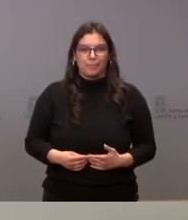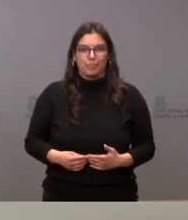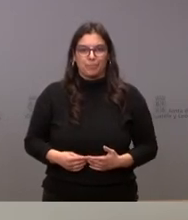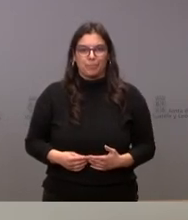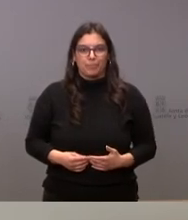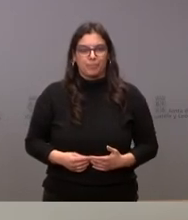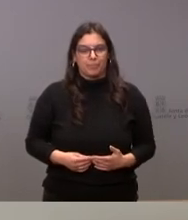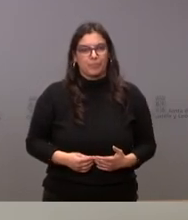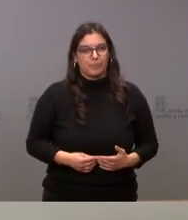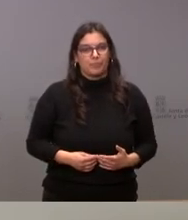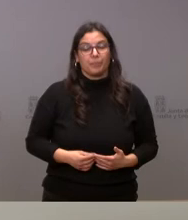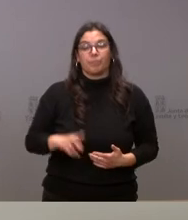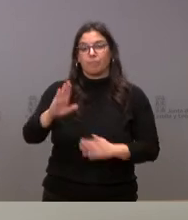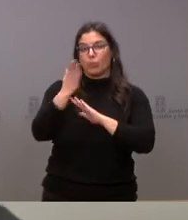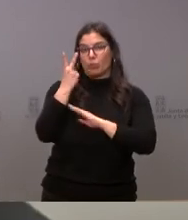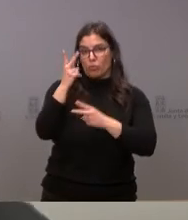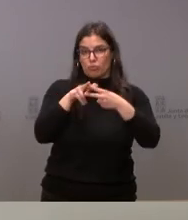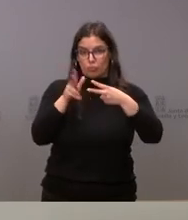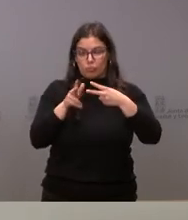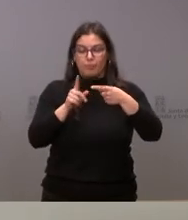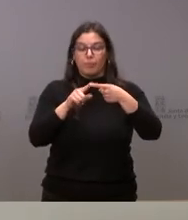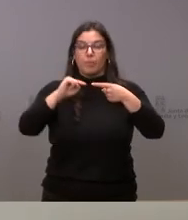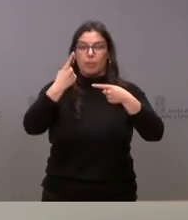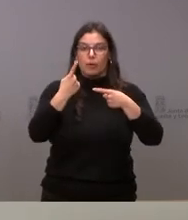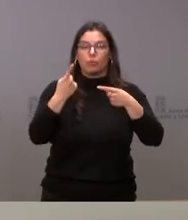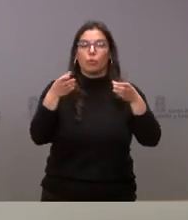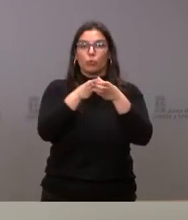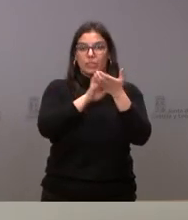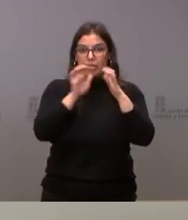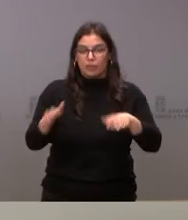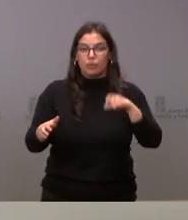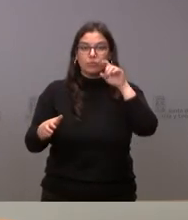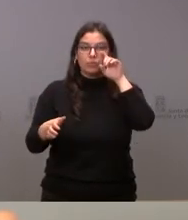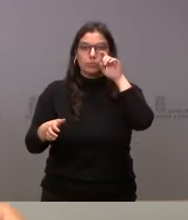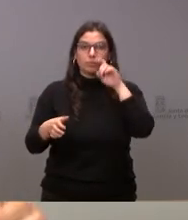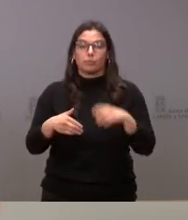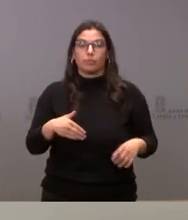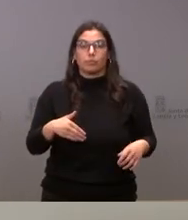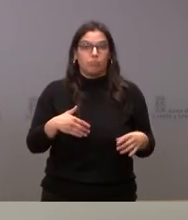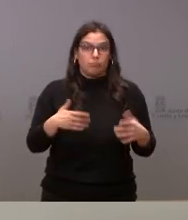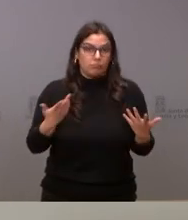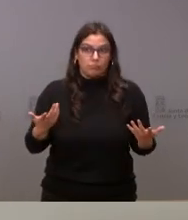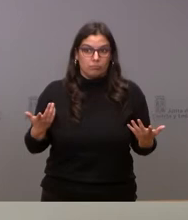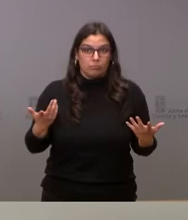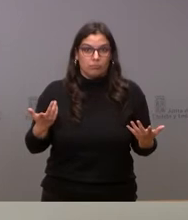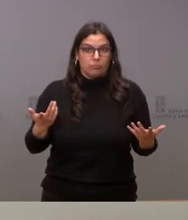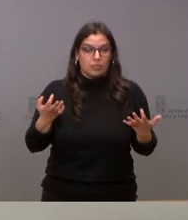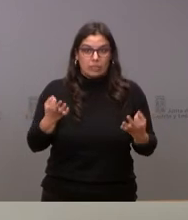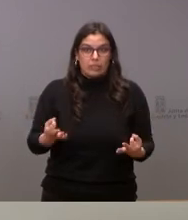Sí, plantea usted dos cuestiones. En primer lugar, la voluntad de la Junta de Castilla y León y desde que